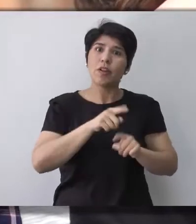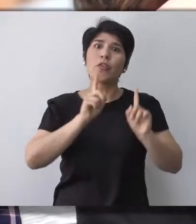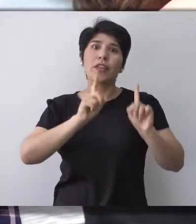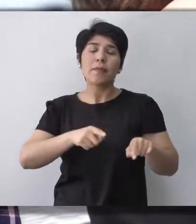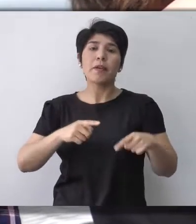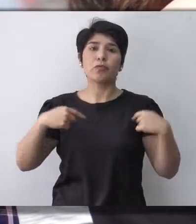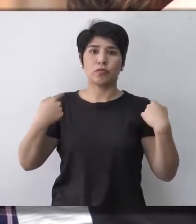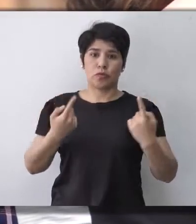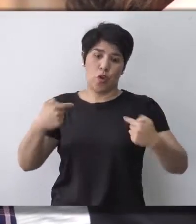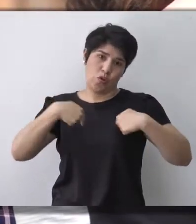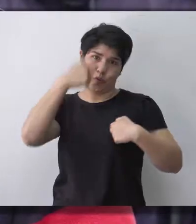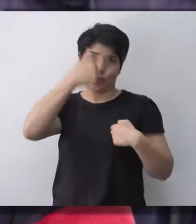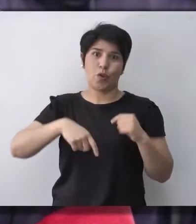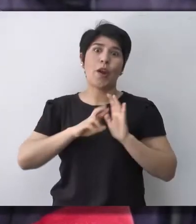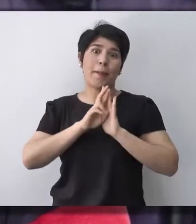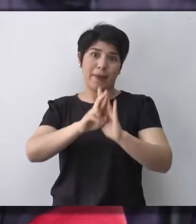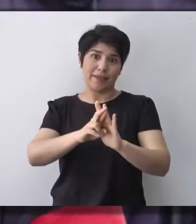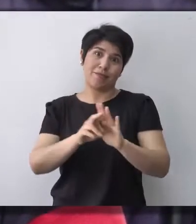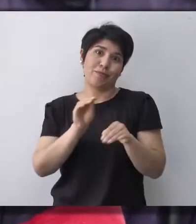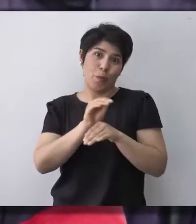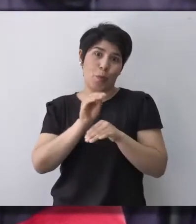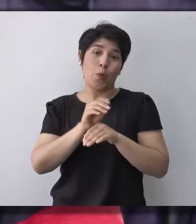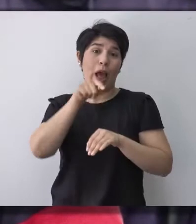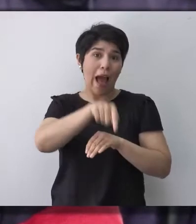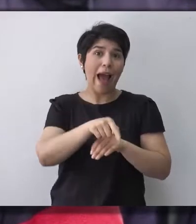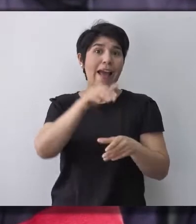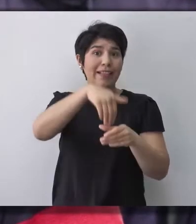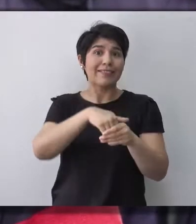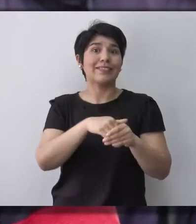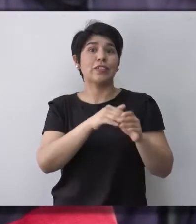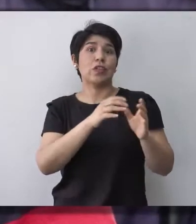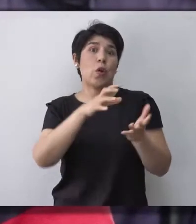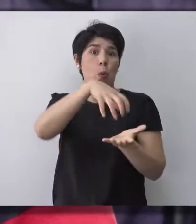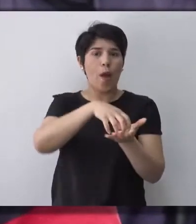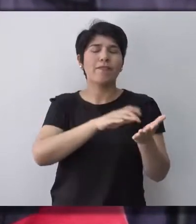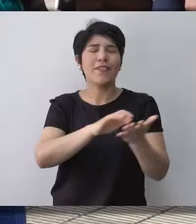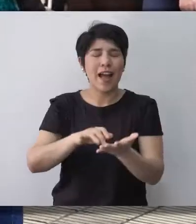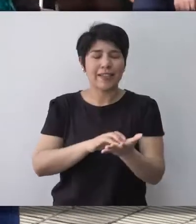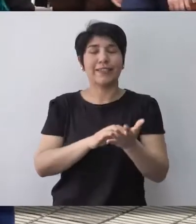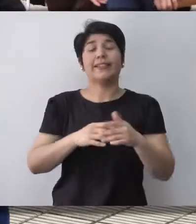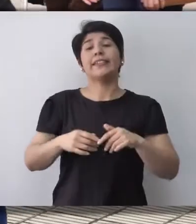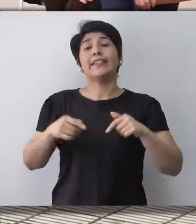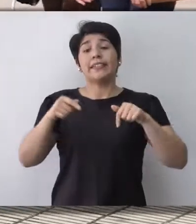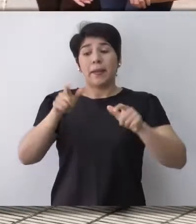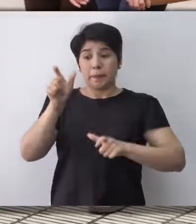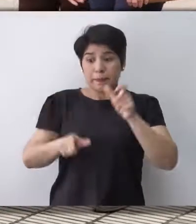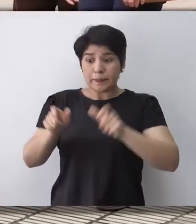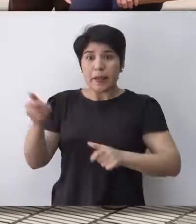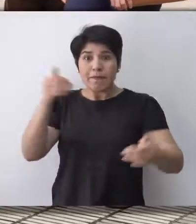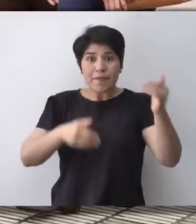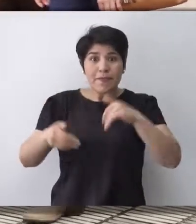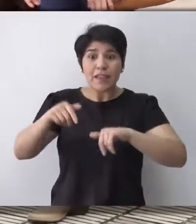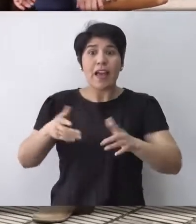a quien lo represento yo, es donde funciona la sección braile. A muchas de las personas que están aquí,